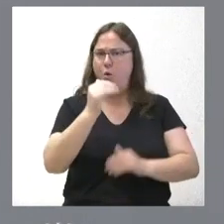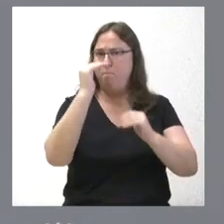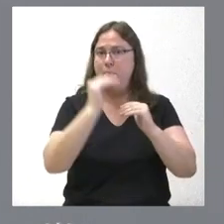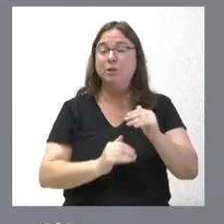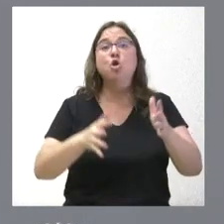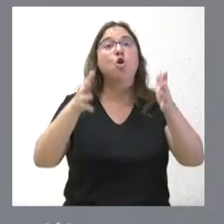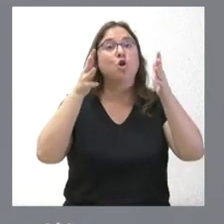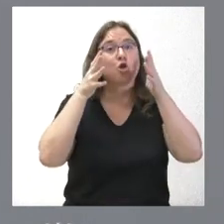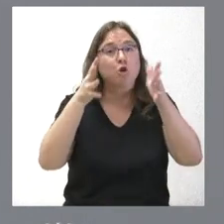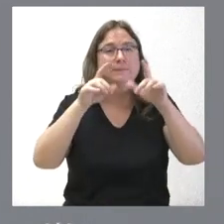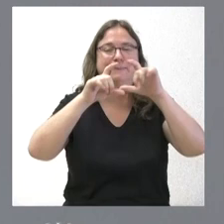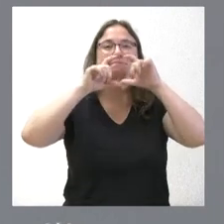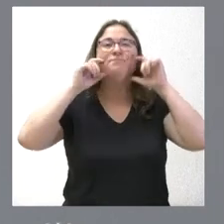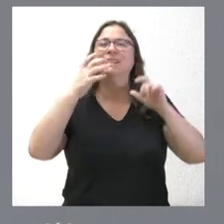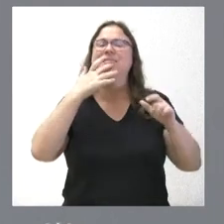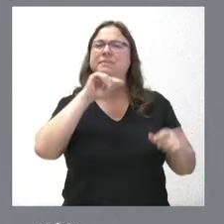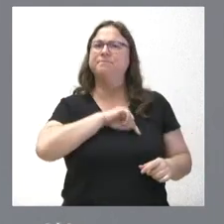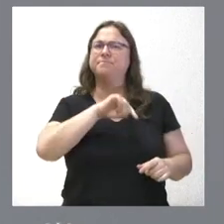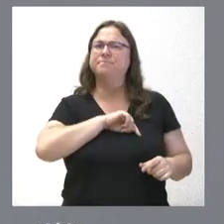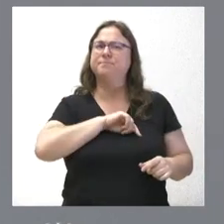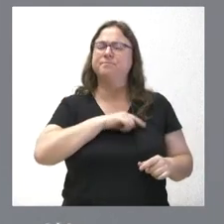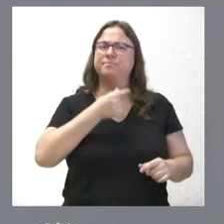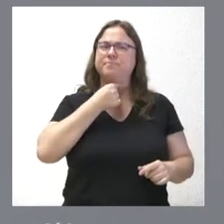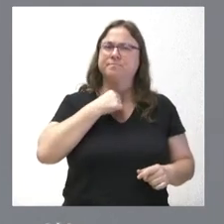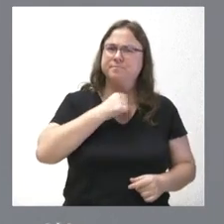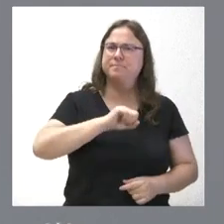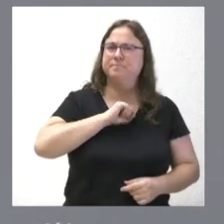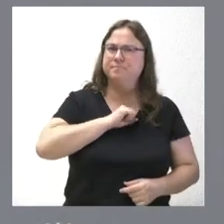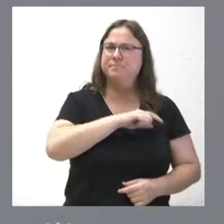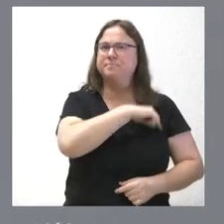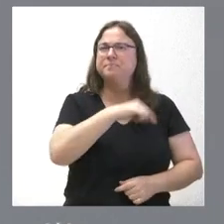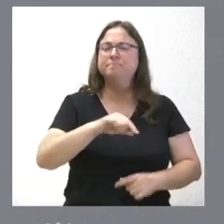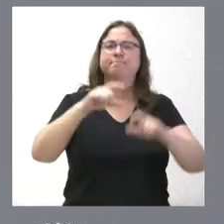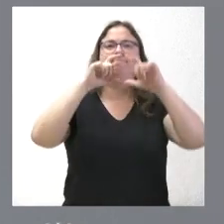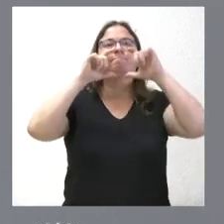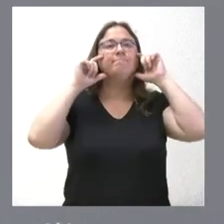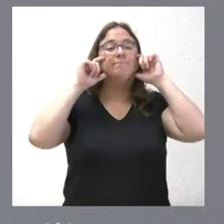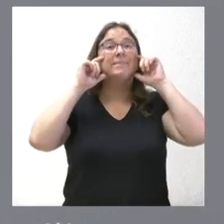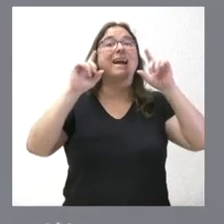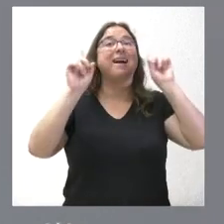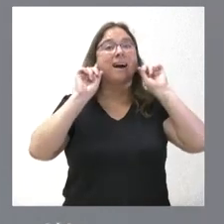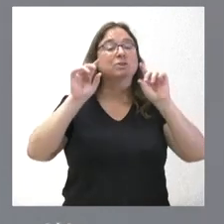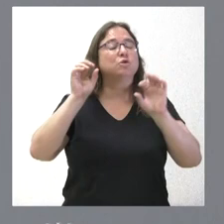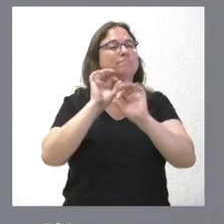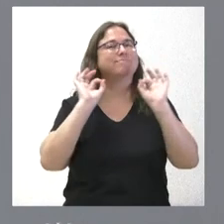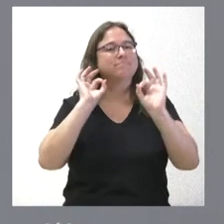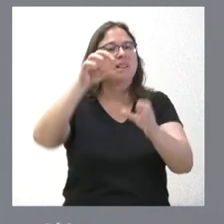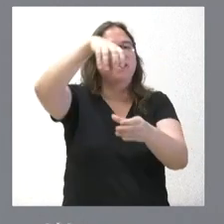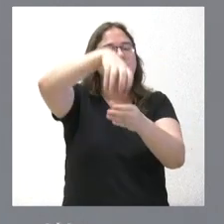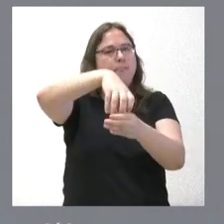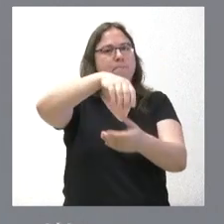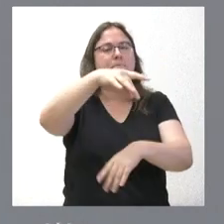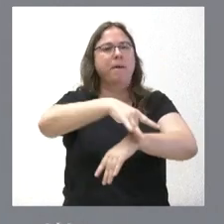uso de la mascarilla ante síntomas de infección respiratoria, especialmente en el caso de los centros sanitarios y sociosanitarios